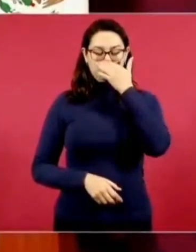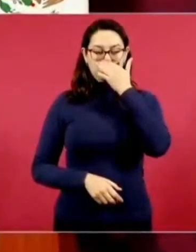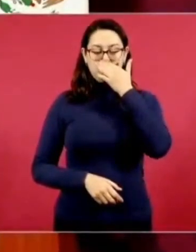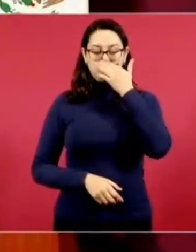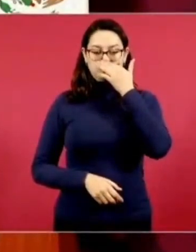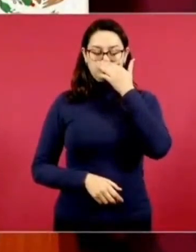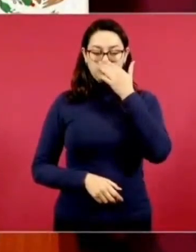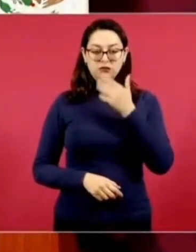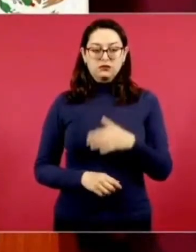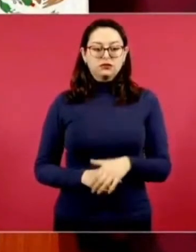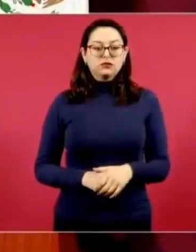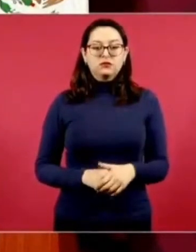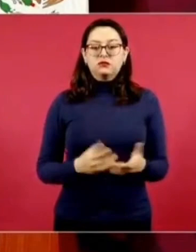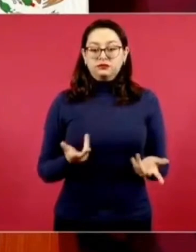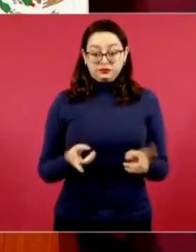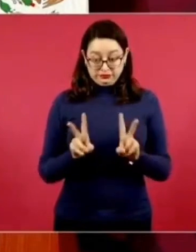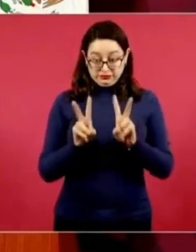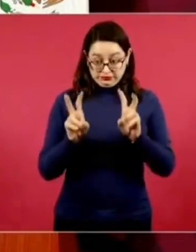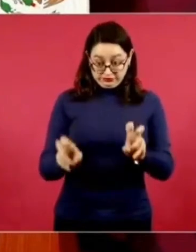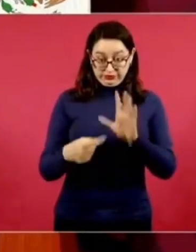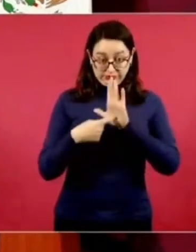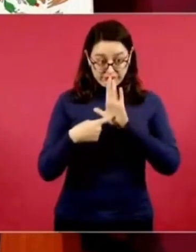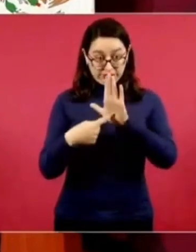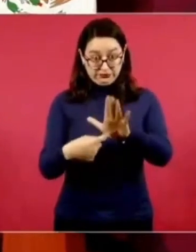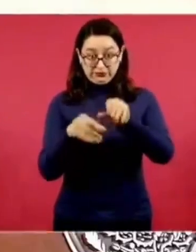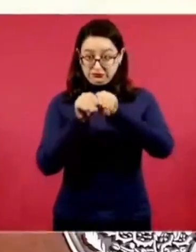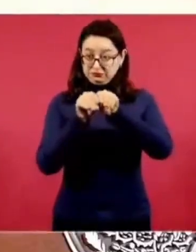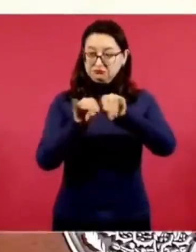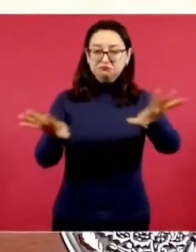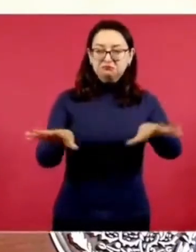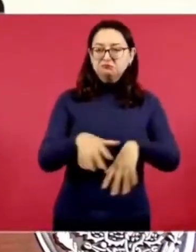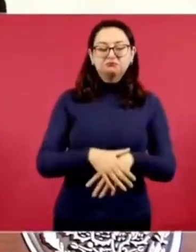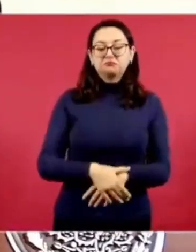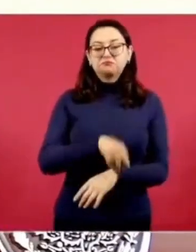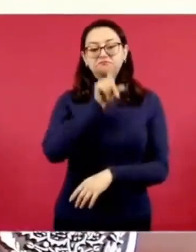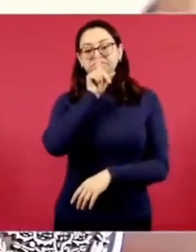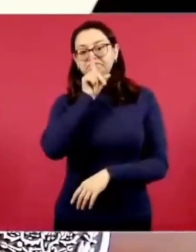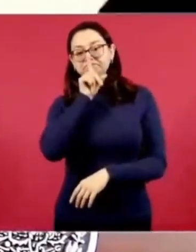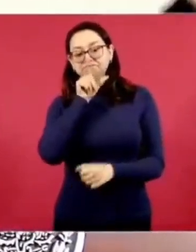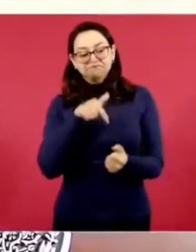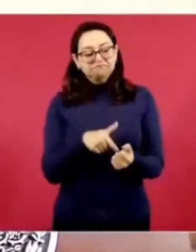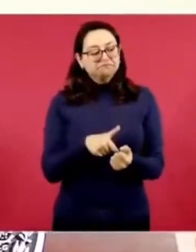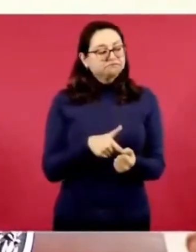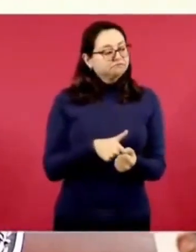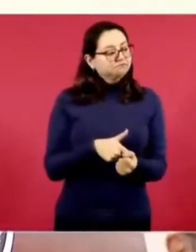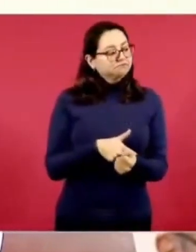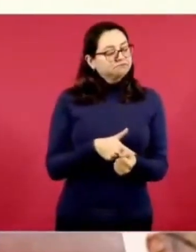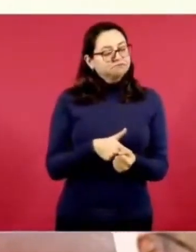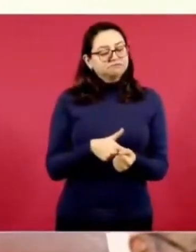Y llegó a considerarse como algo normal.